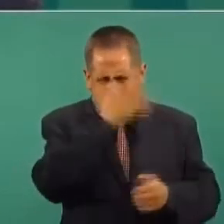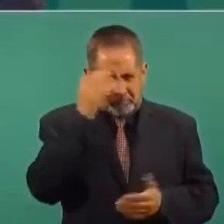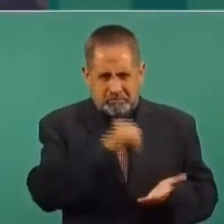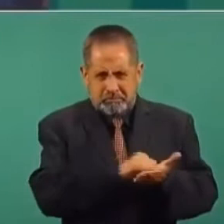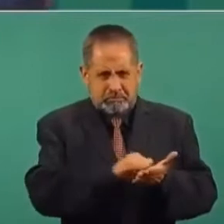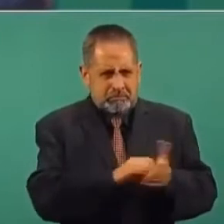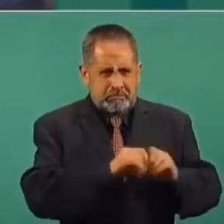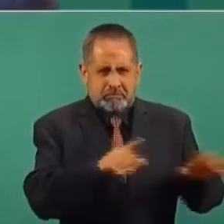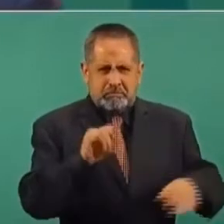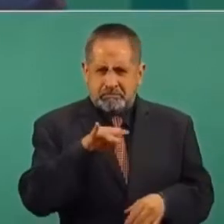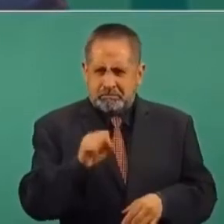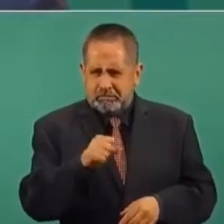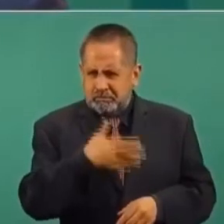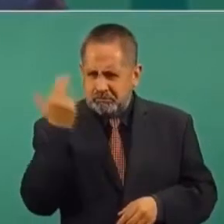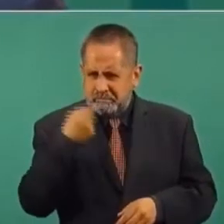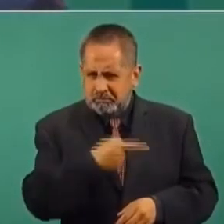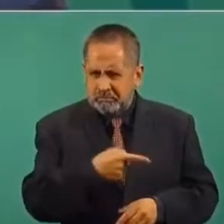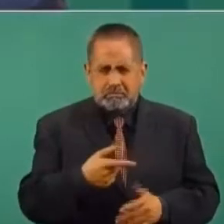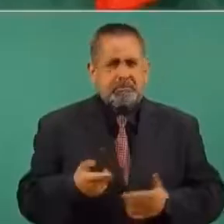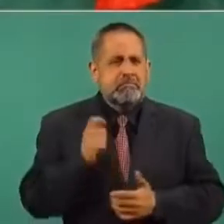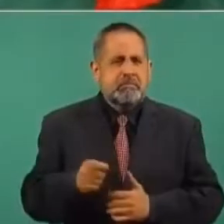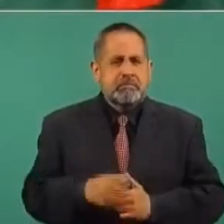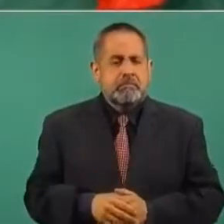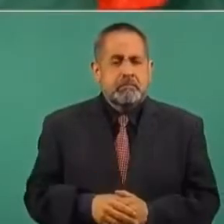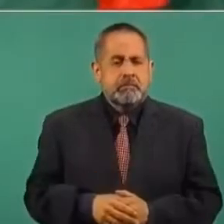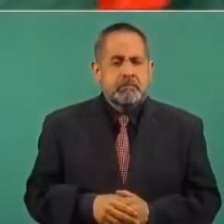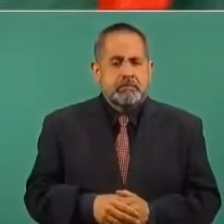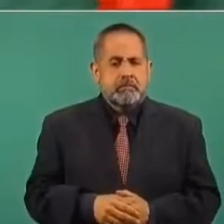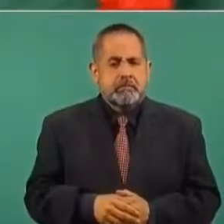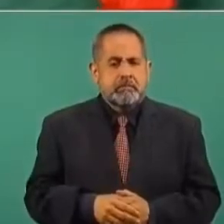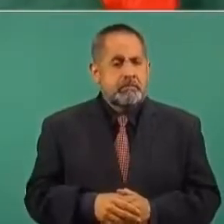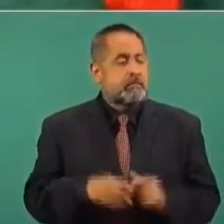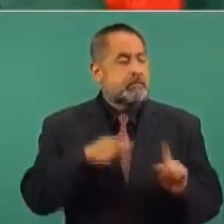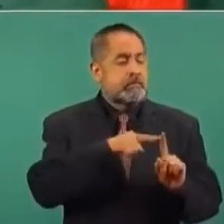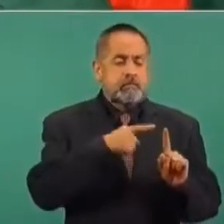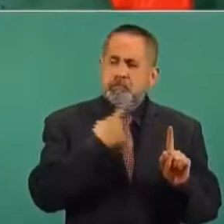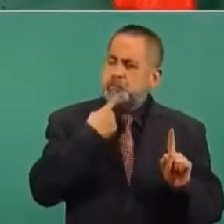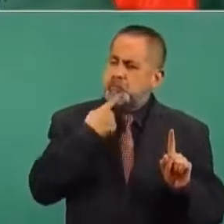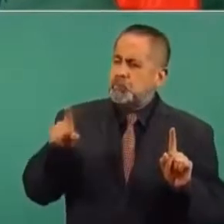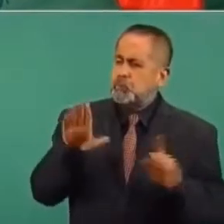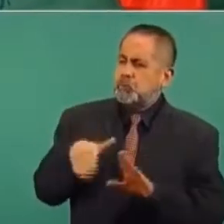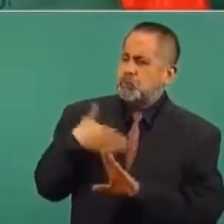del New York Times de que el acusador principal